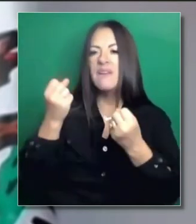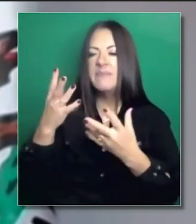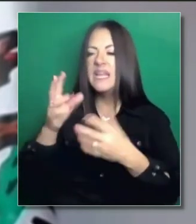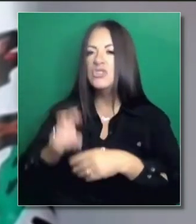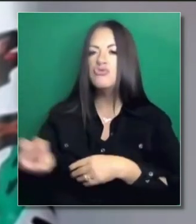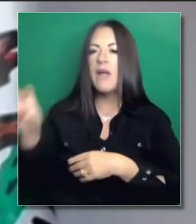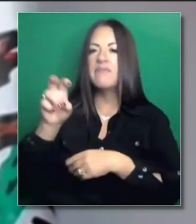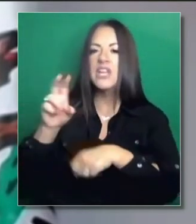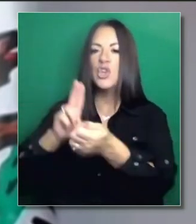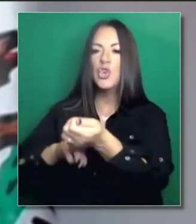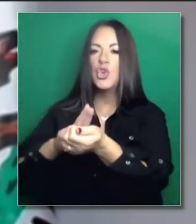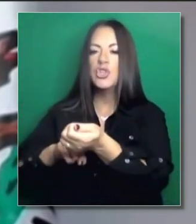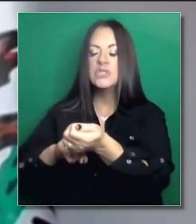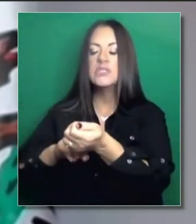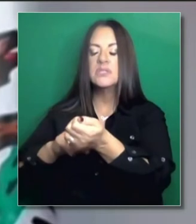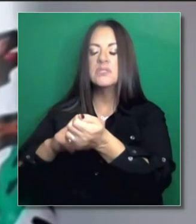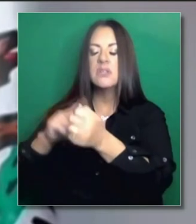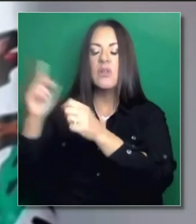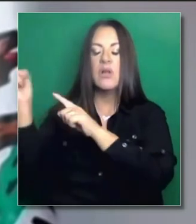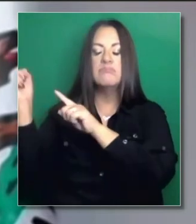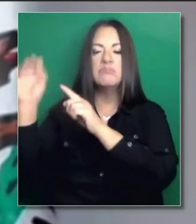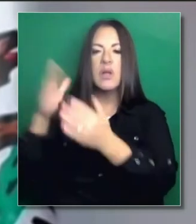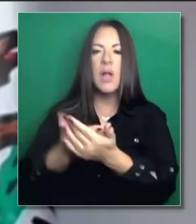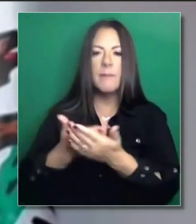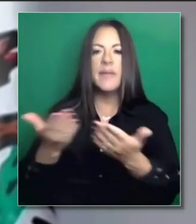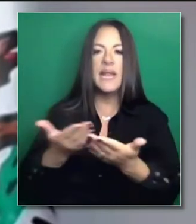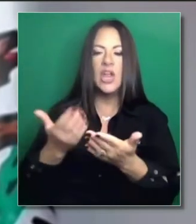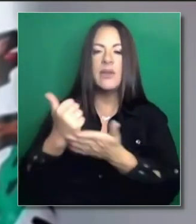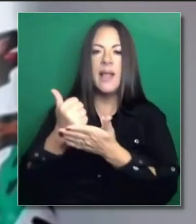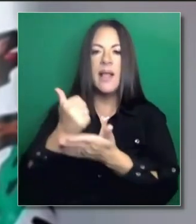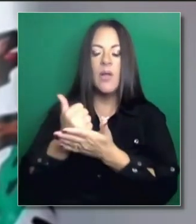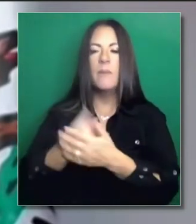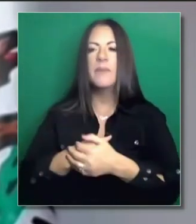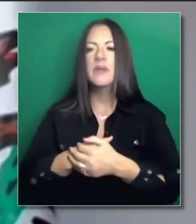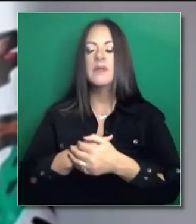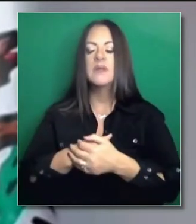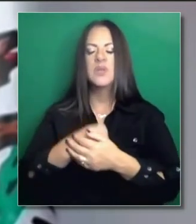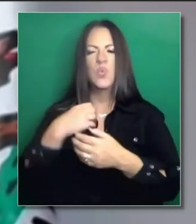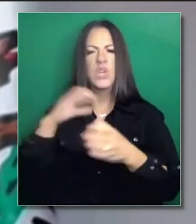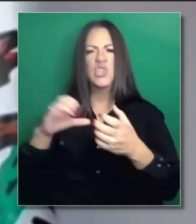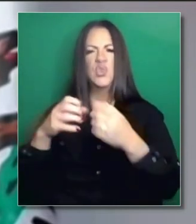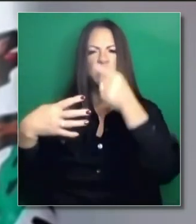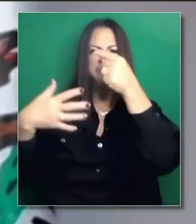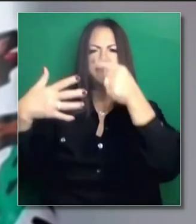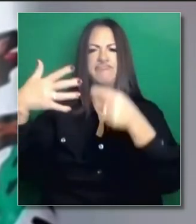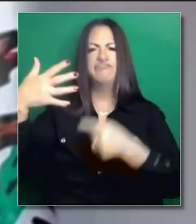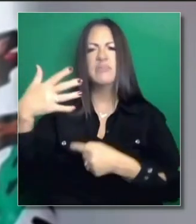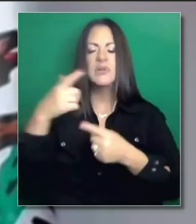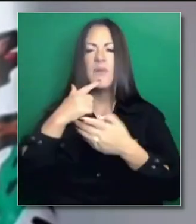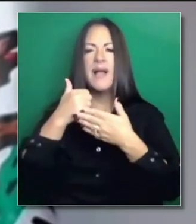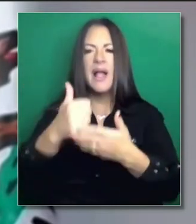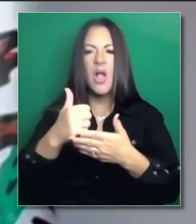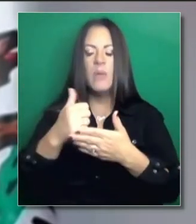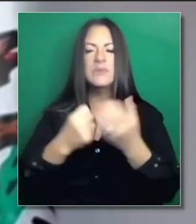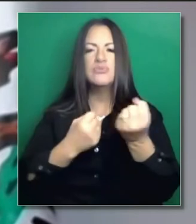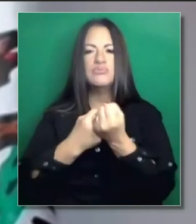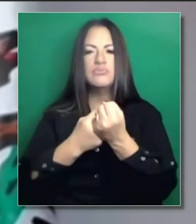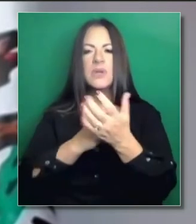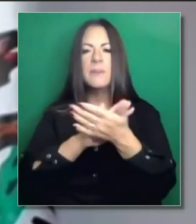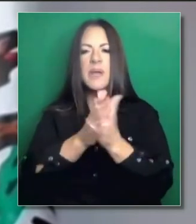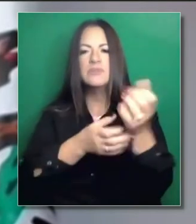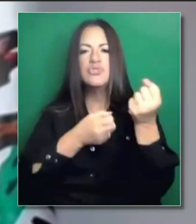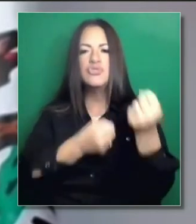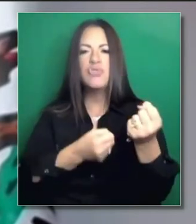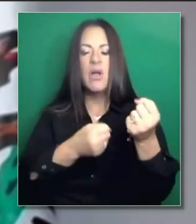regiones. El día de hoy, durante esta semana, los nuevos equipos del Departamento de Defensa para estabilizar y fortalecer el